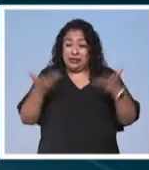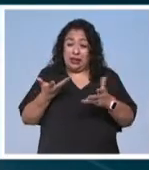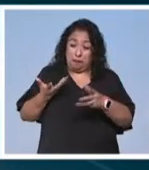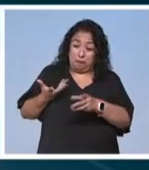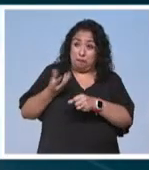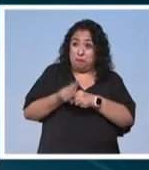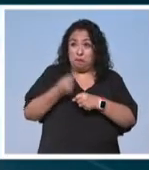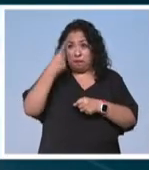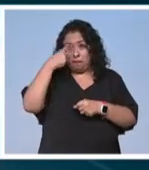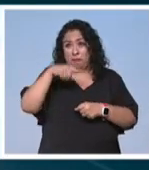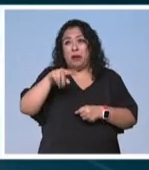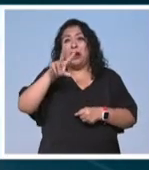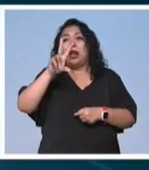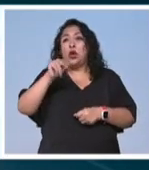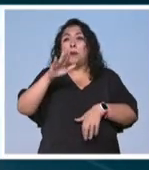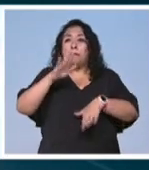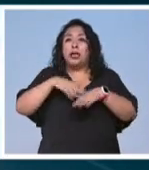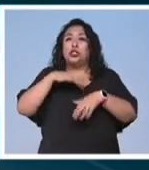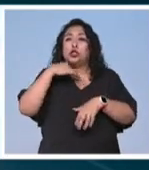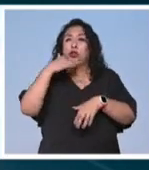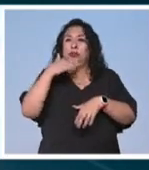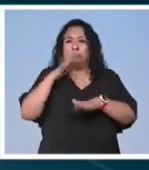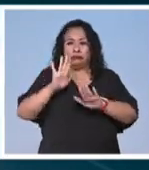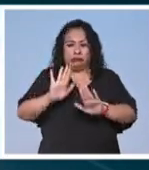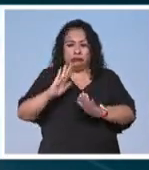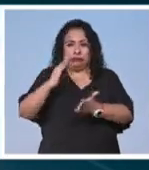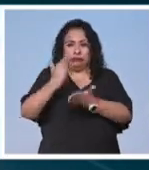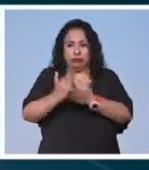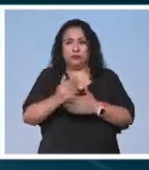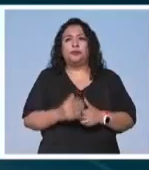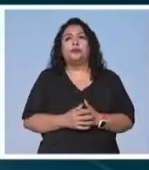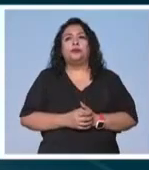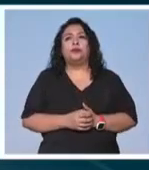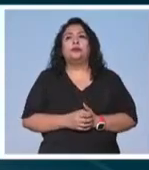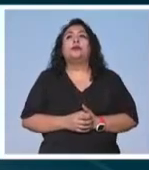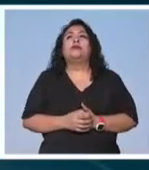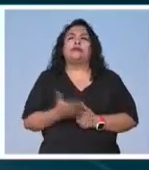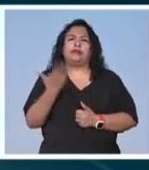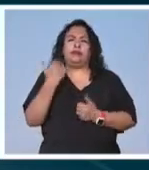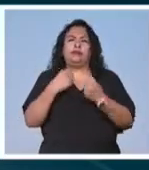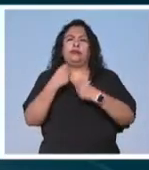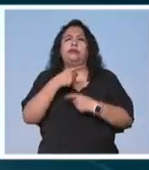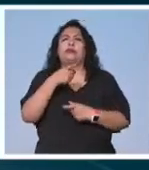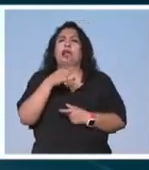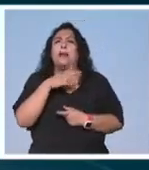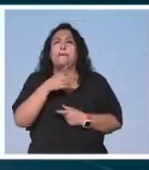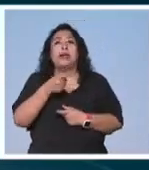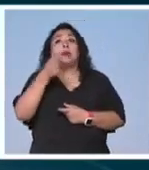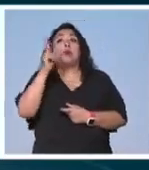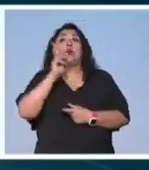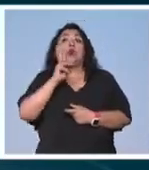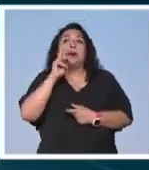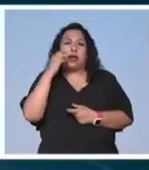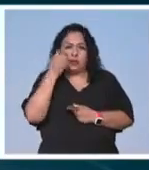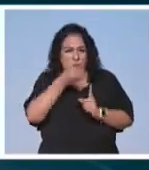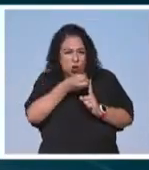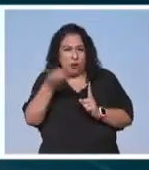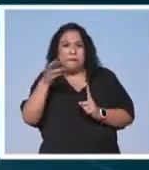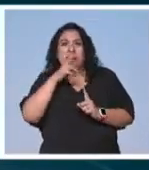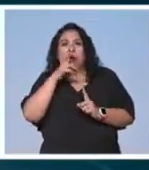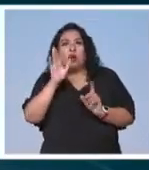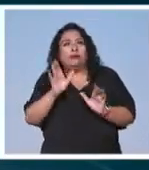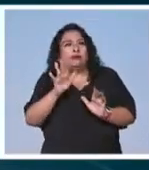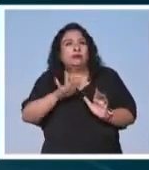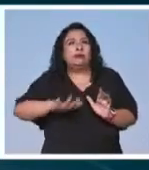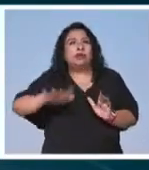no contaminarlas sino mantener ahí hace algunos años ya hubo un primer intento por organizar y mejorar